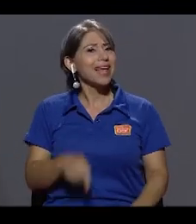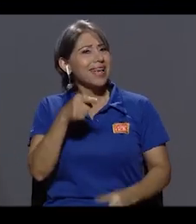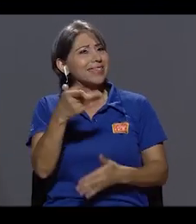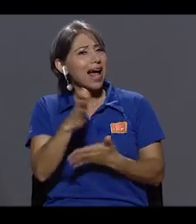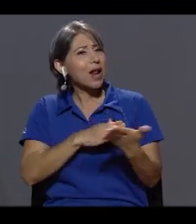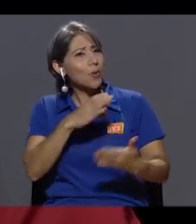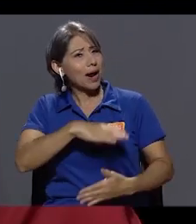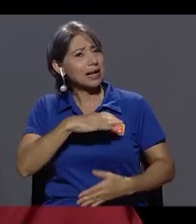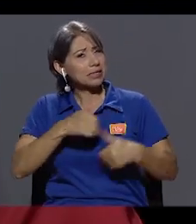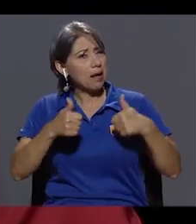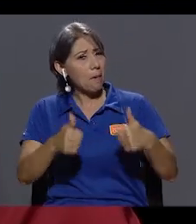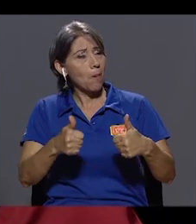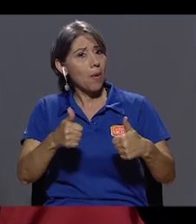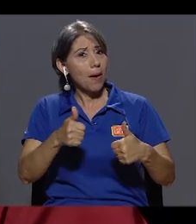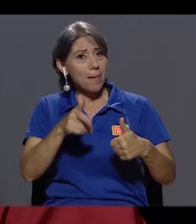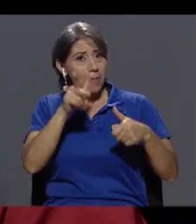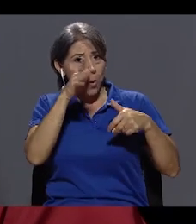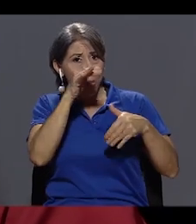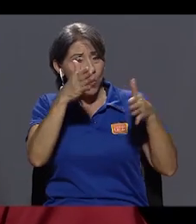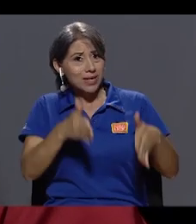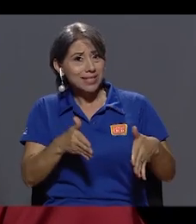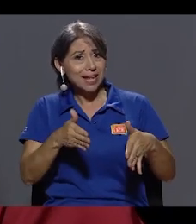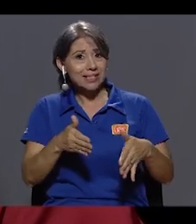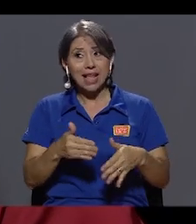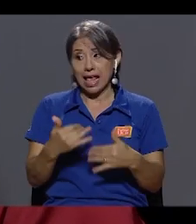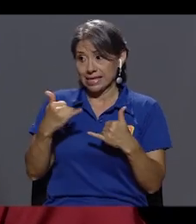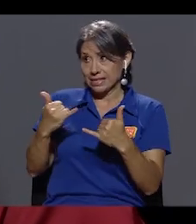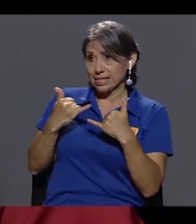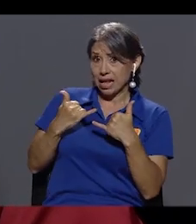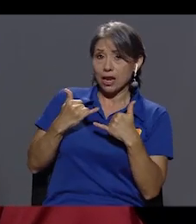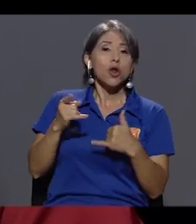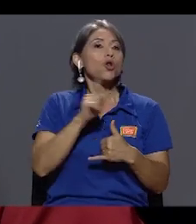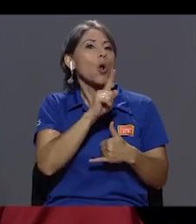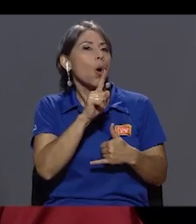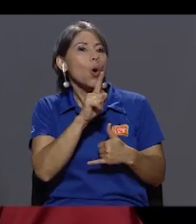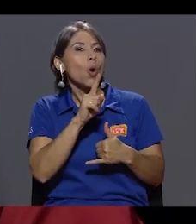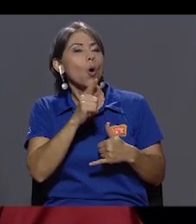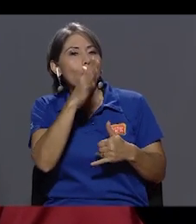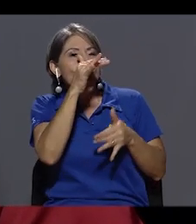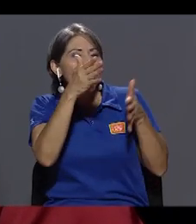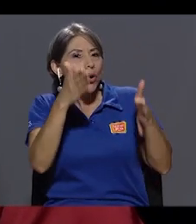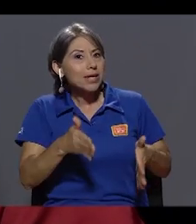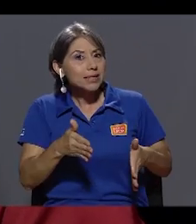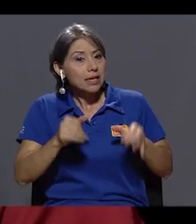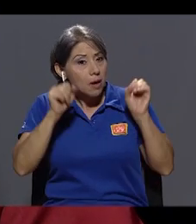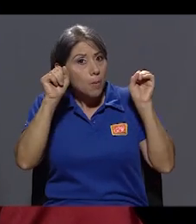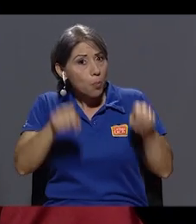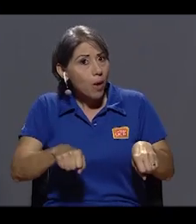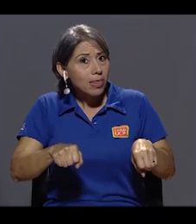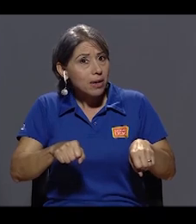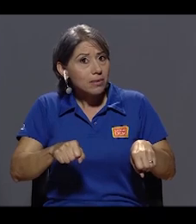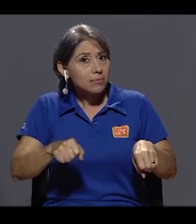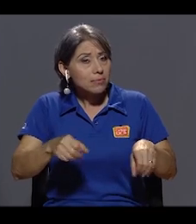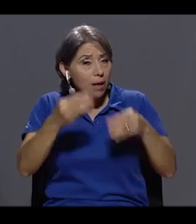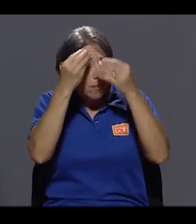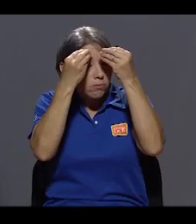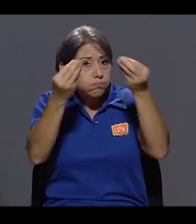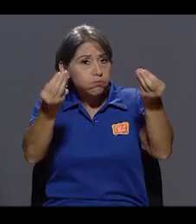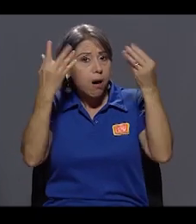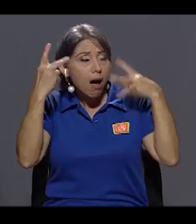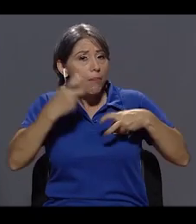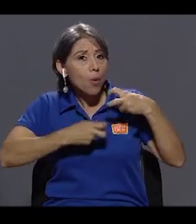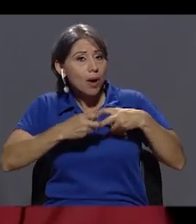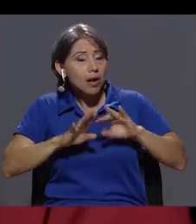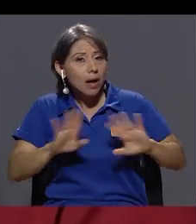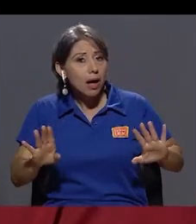humoristas. ¿Es una virtud ser humorista? No, si es una virtud de los humoristas, verdaderamente poder dejar en la puerta sus